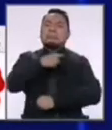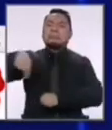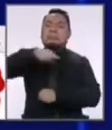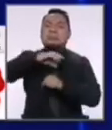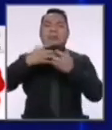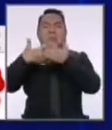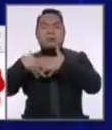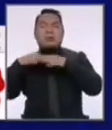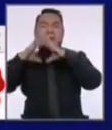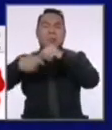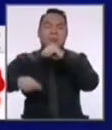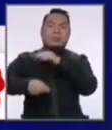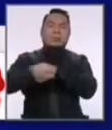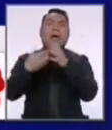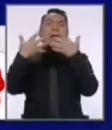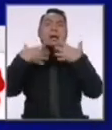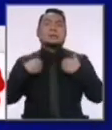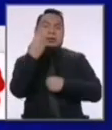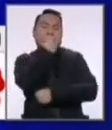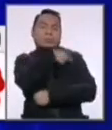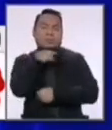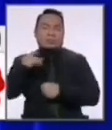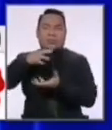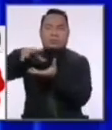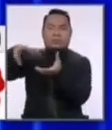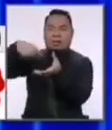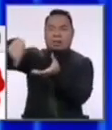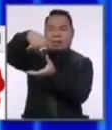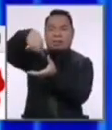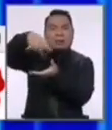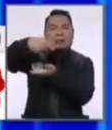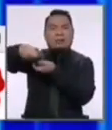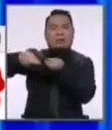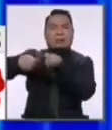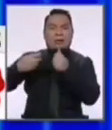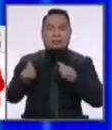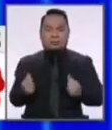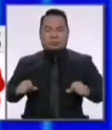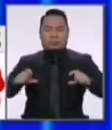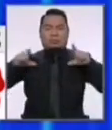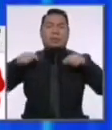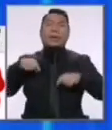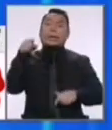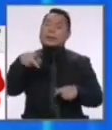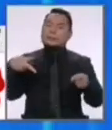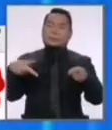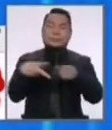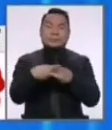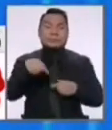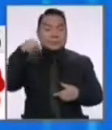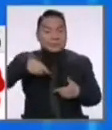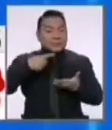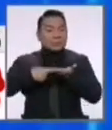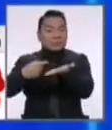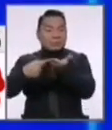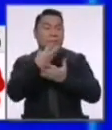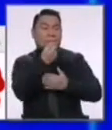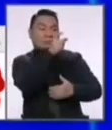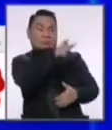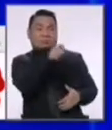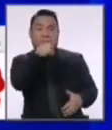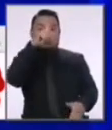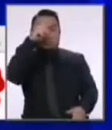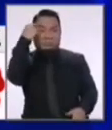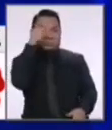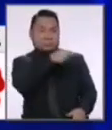negociantes de la salud y sus monopolios puedan enriquecerse. Eso tiene que parar. En este debate varios de los políticos